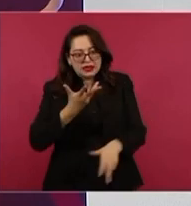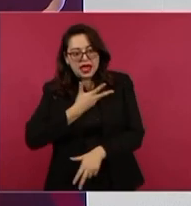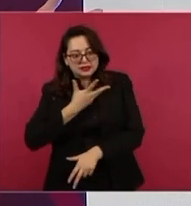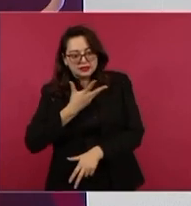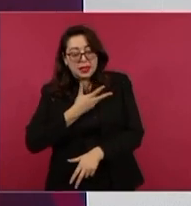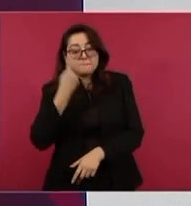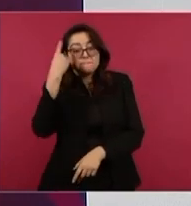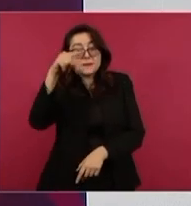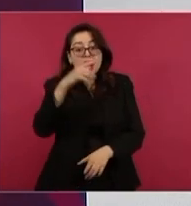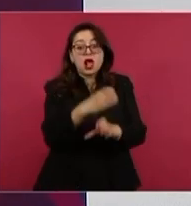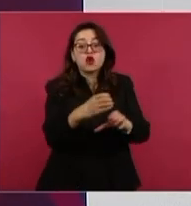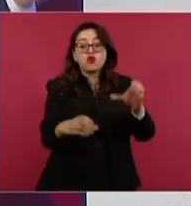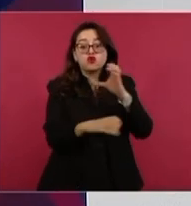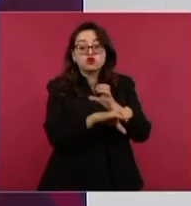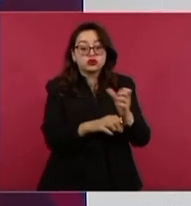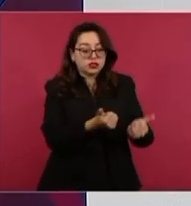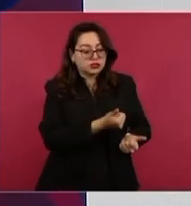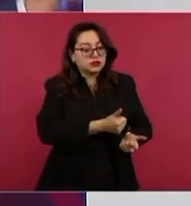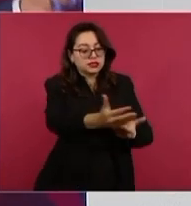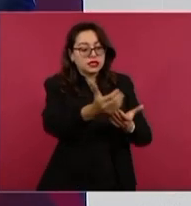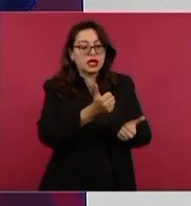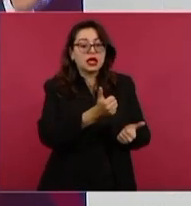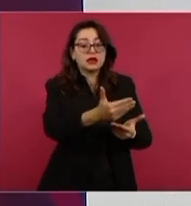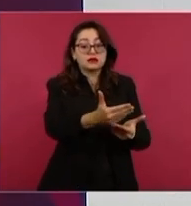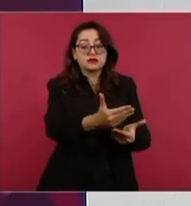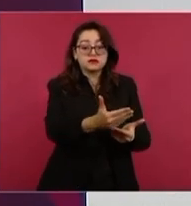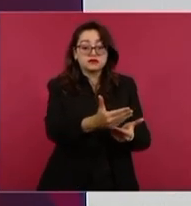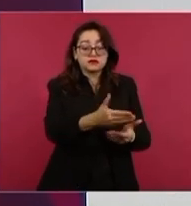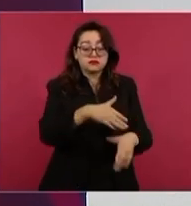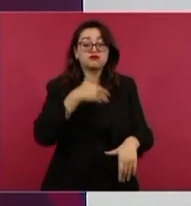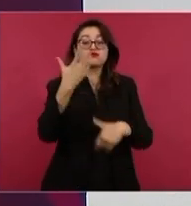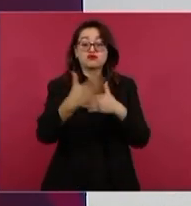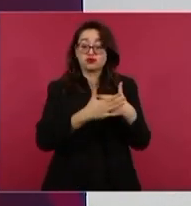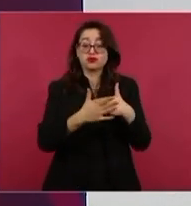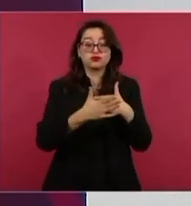a ser utilizado.